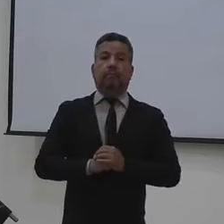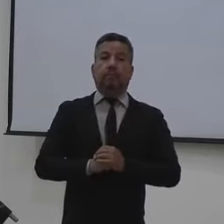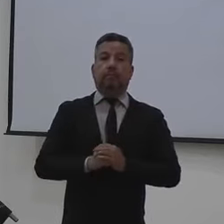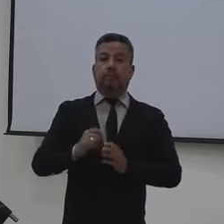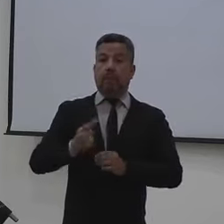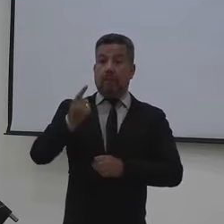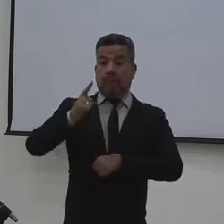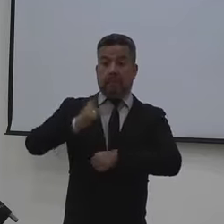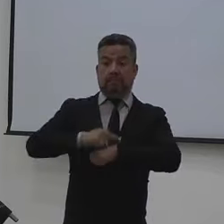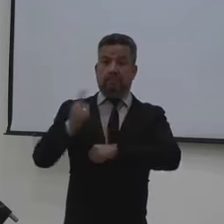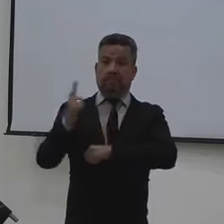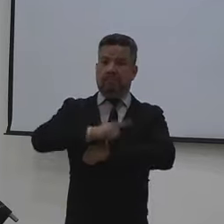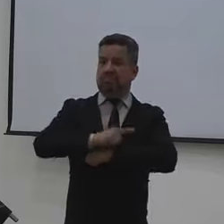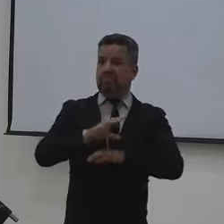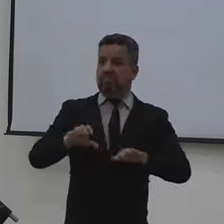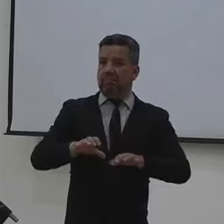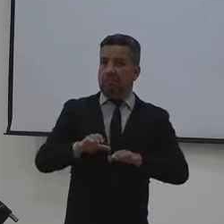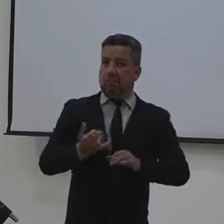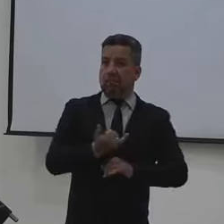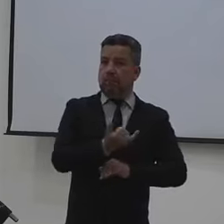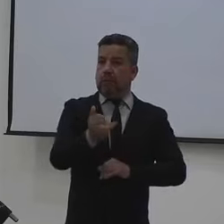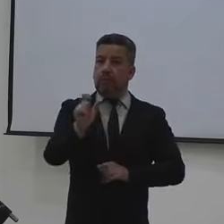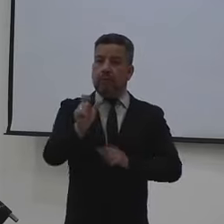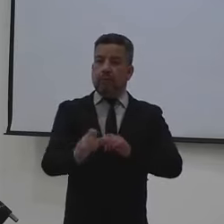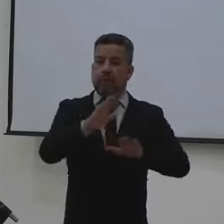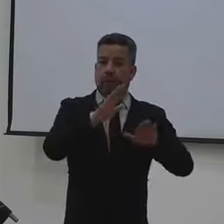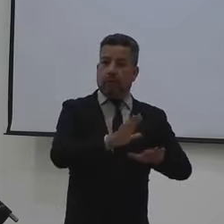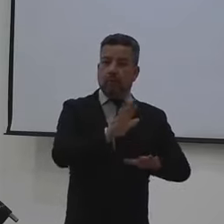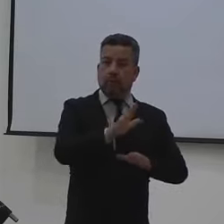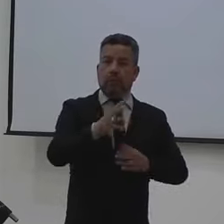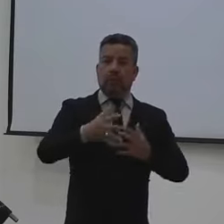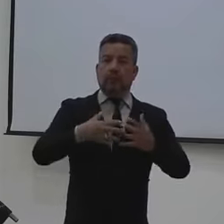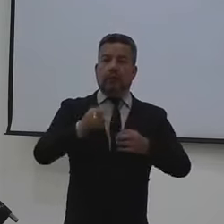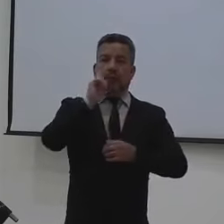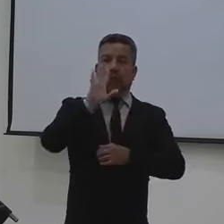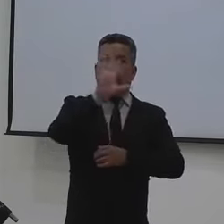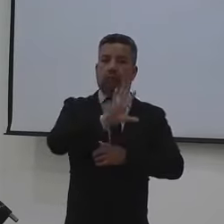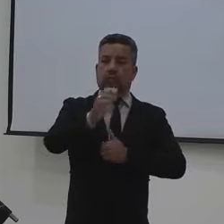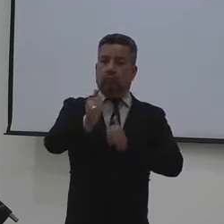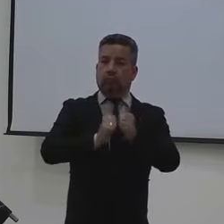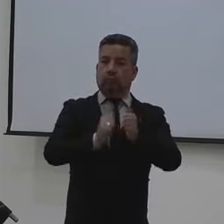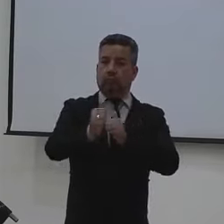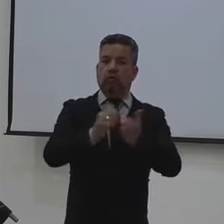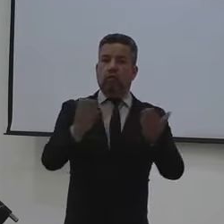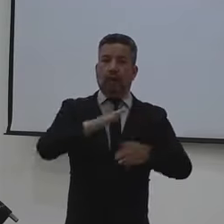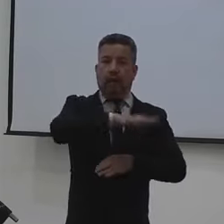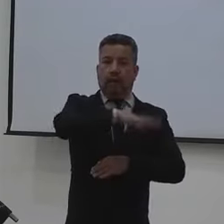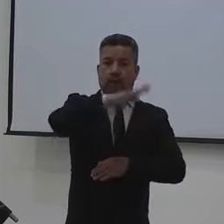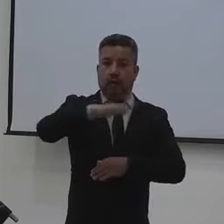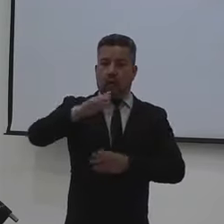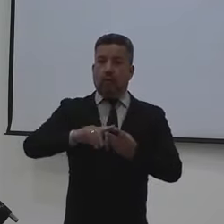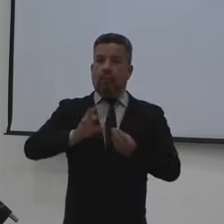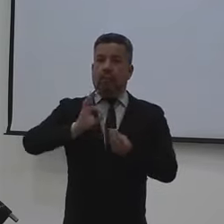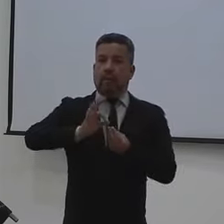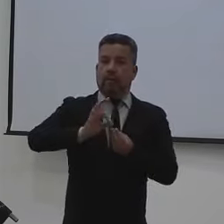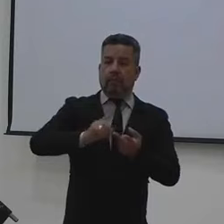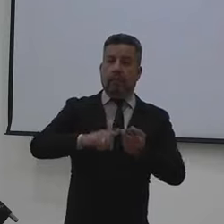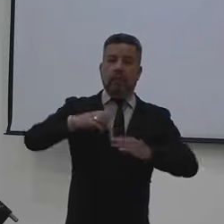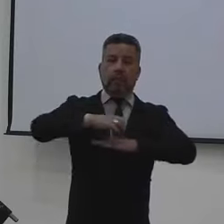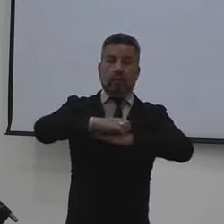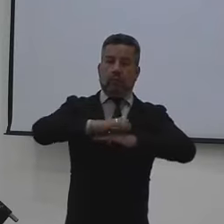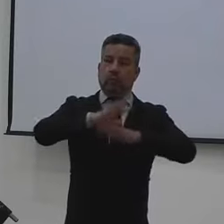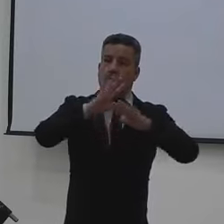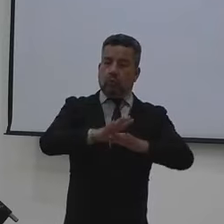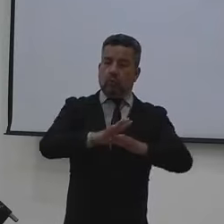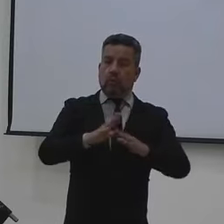Durante esta primera jornada donde estarán presentes los representantes del Sistema Nacional del Deporte de las regiones de Antioquia, Eje